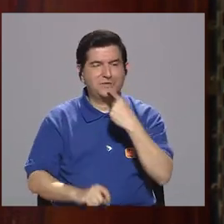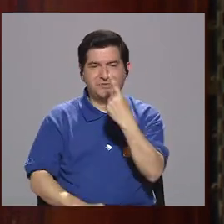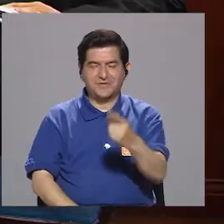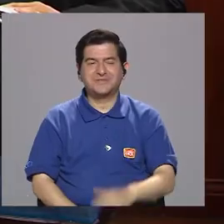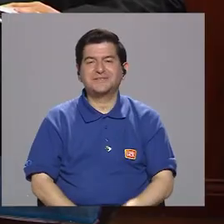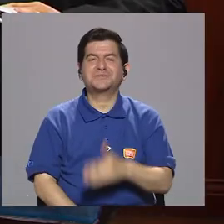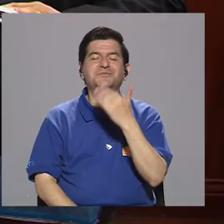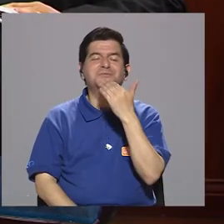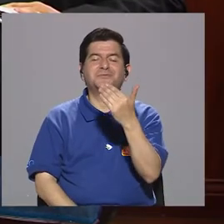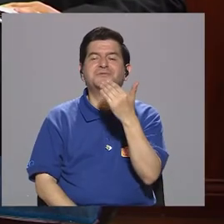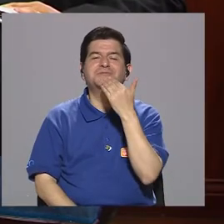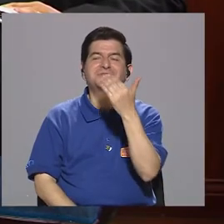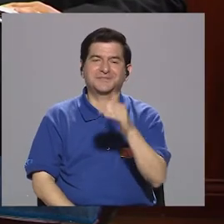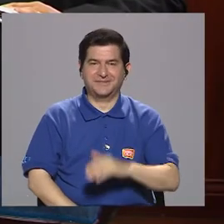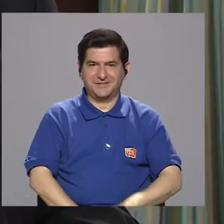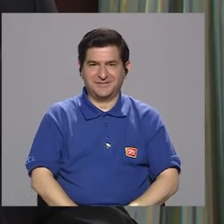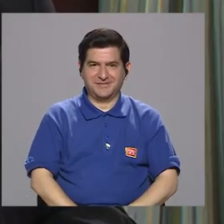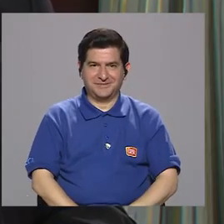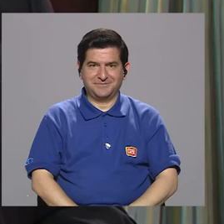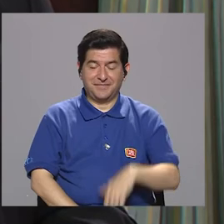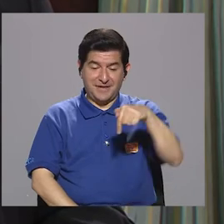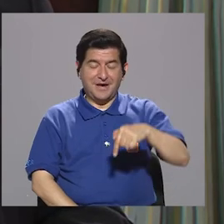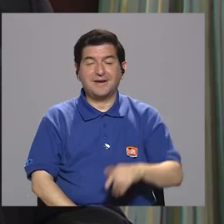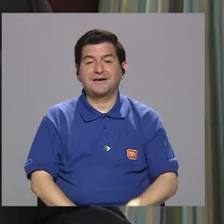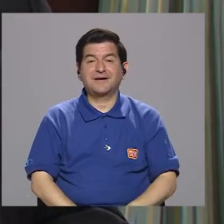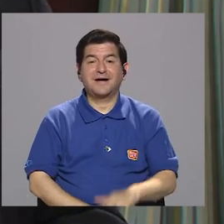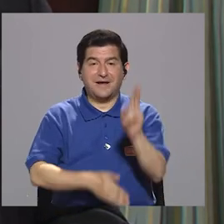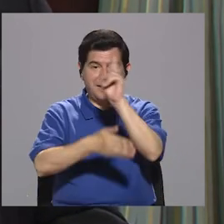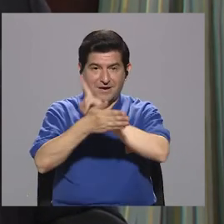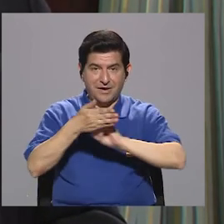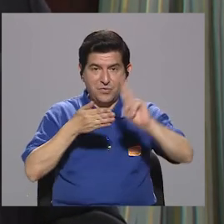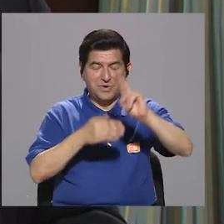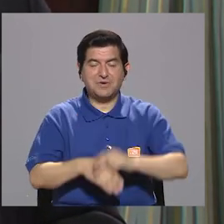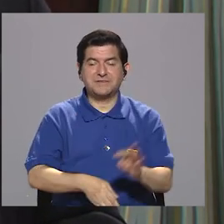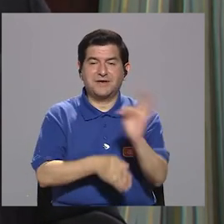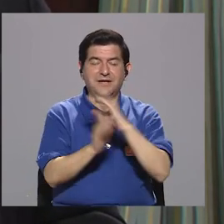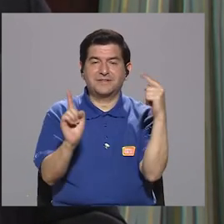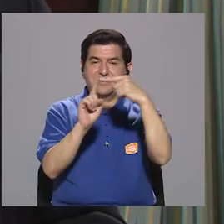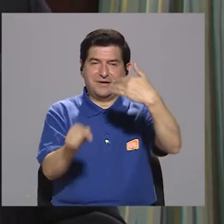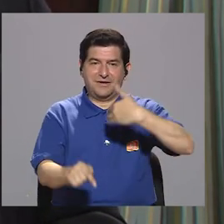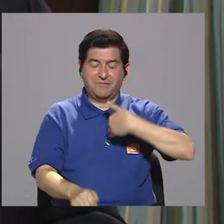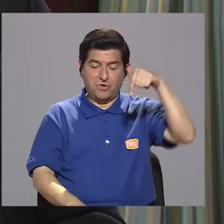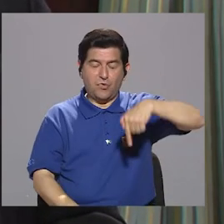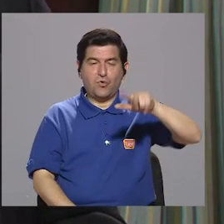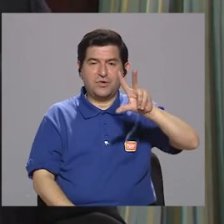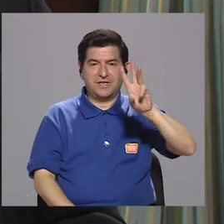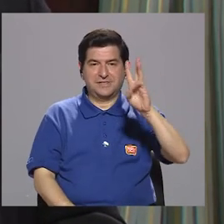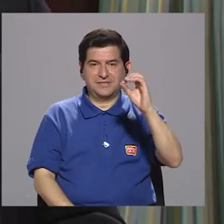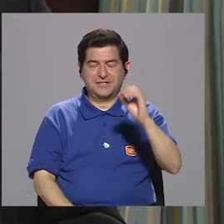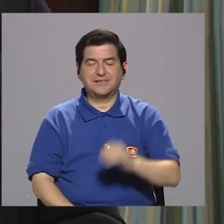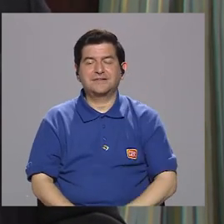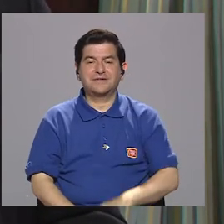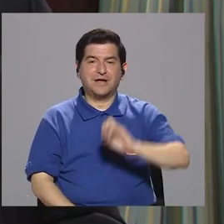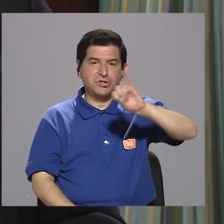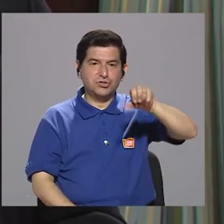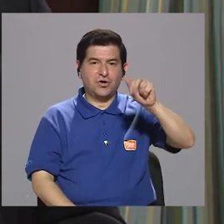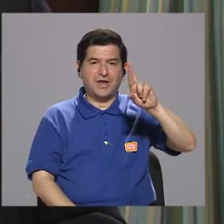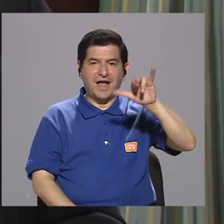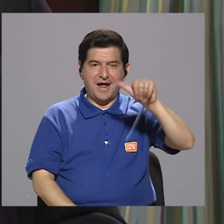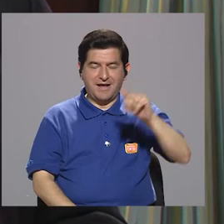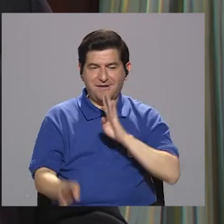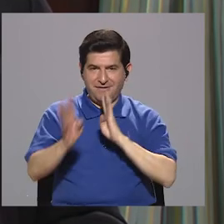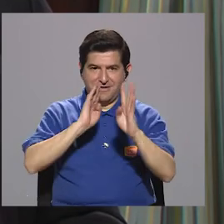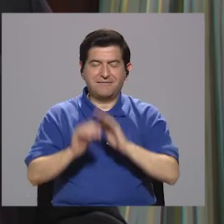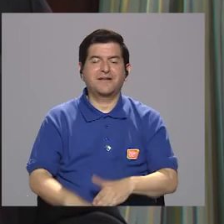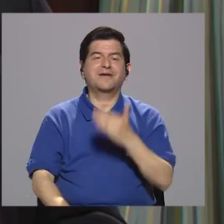muchas gracias de verdad por el espacio. preocupe. Acá en la Universidad hacemos Televisión con Sentido. Hoy conversamos en 360 con Don Johnny Araya. Muy agradecido